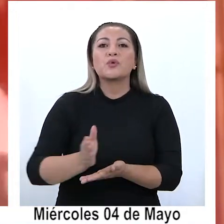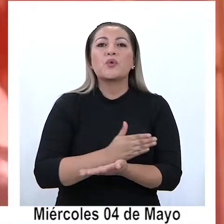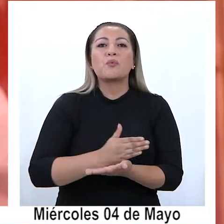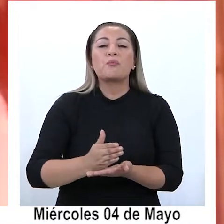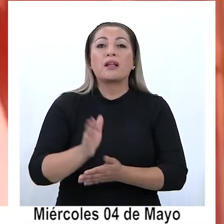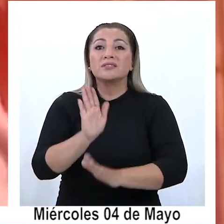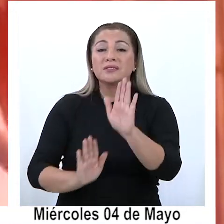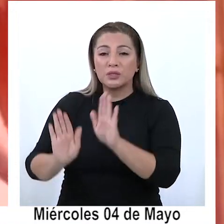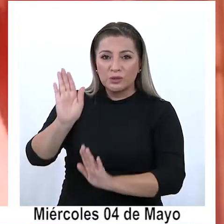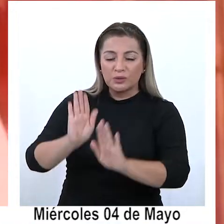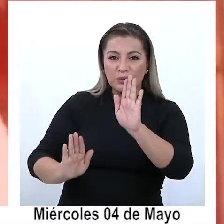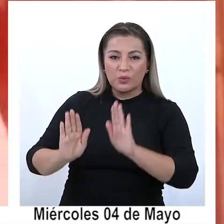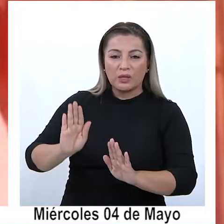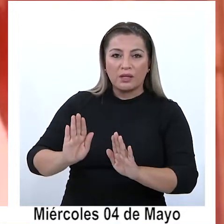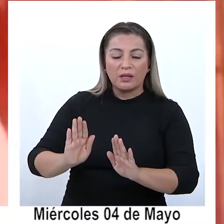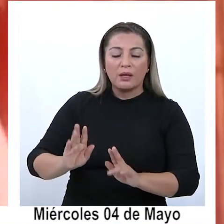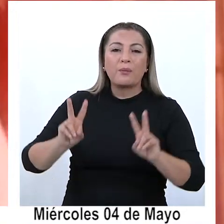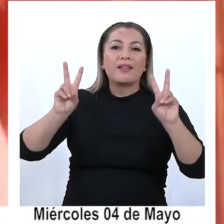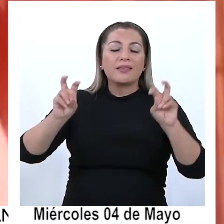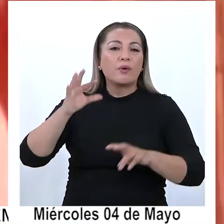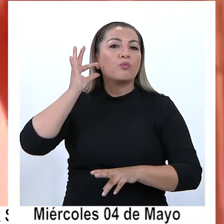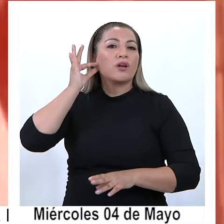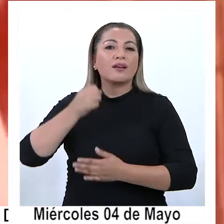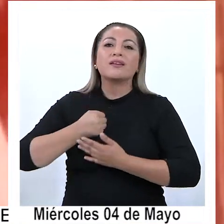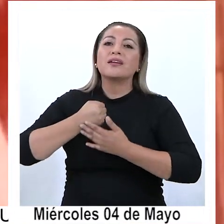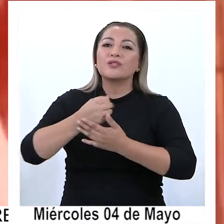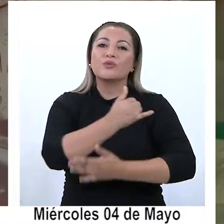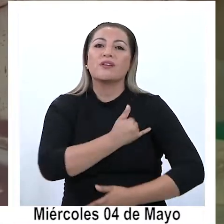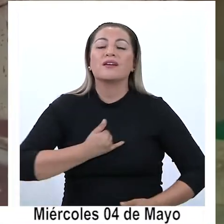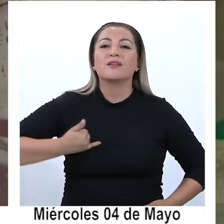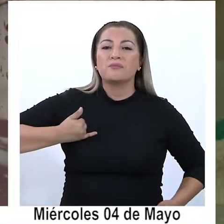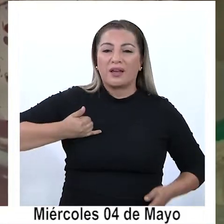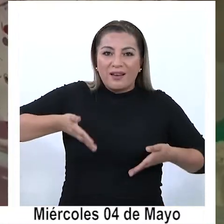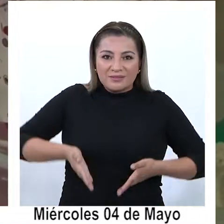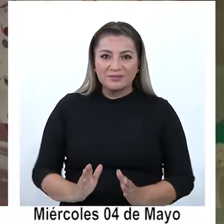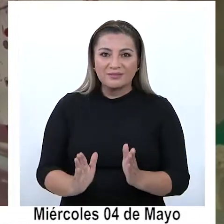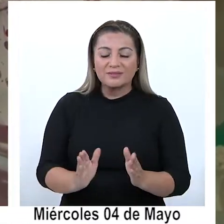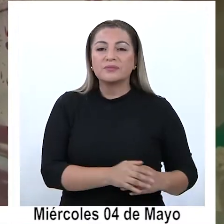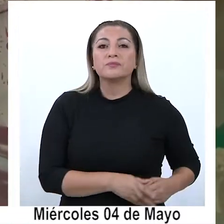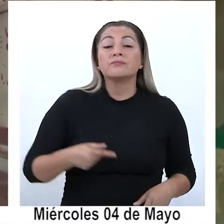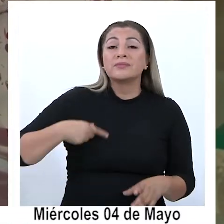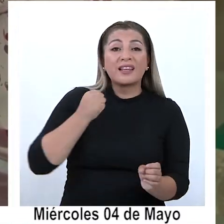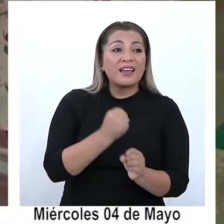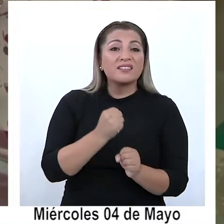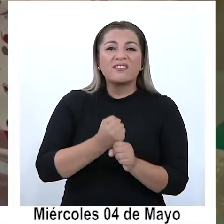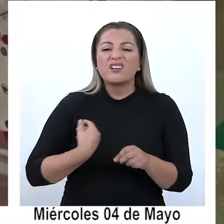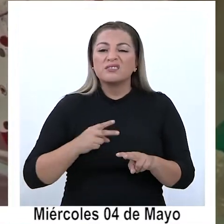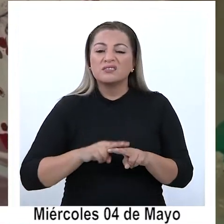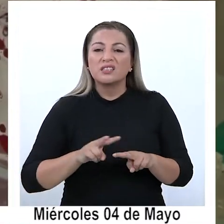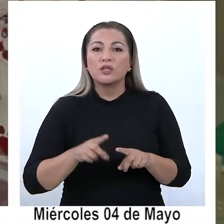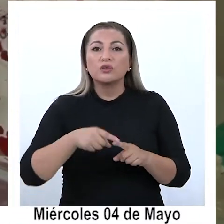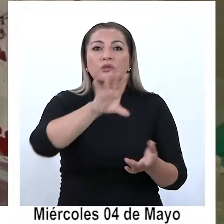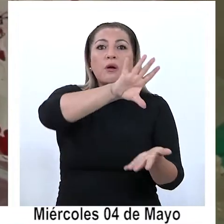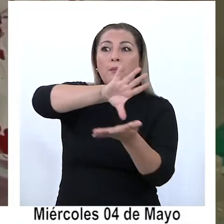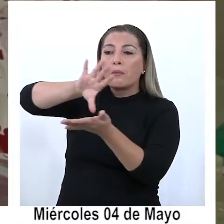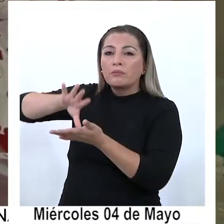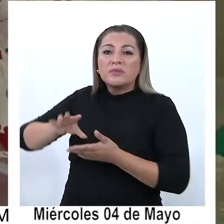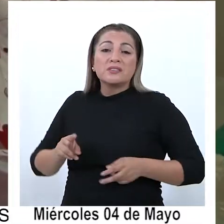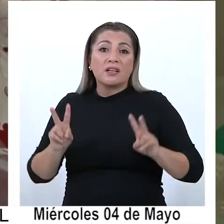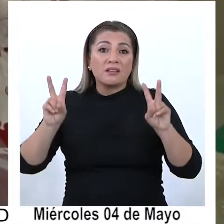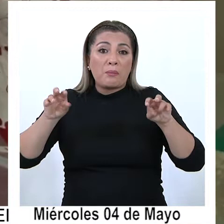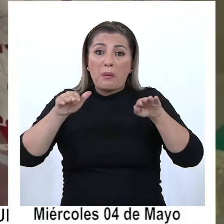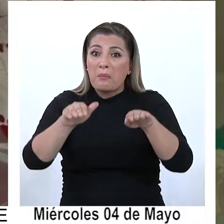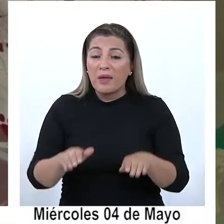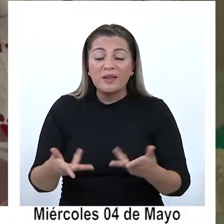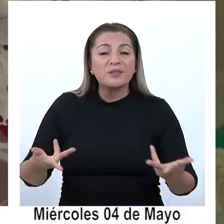de salvaguardia para la partería tradicional aymara de la región. El trabajo desarrollado en otros países respecto de